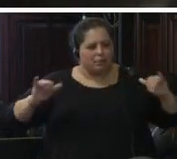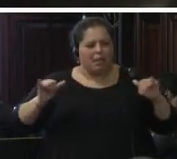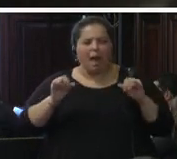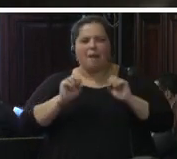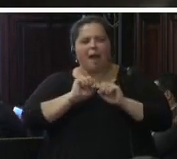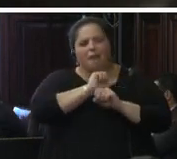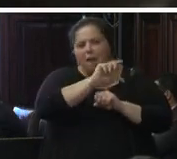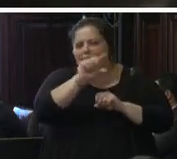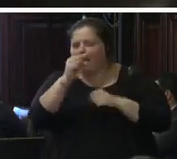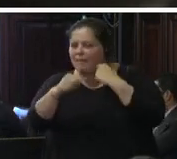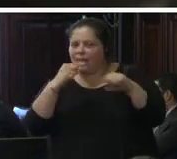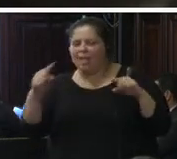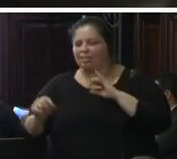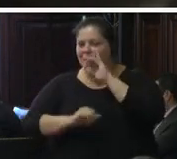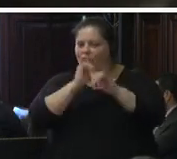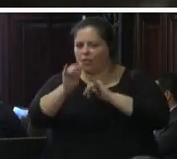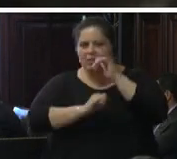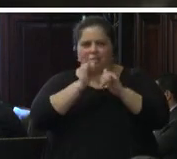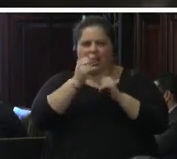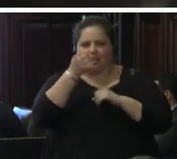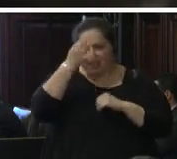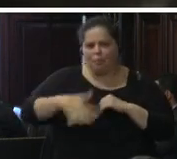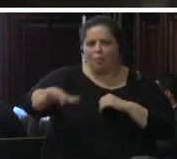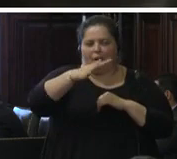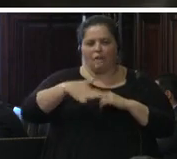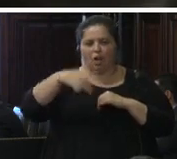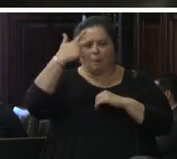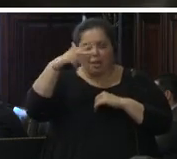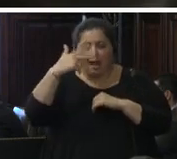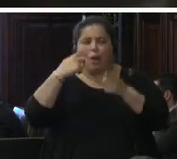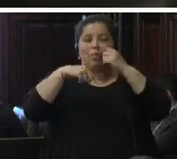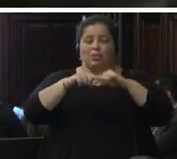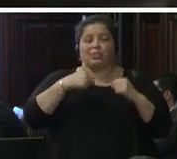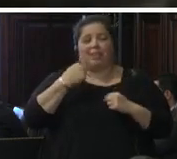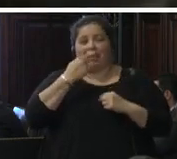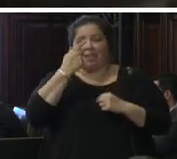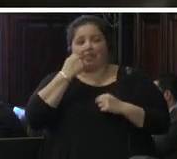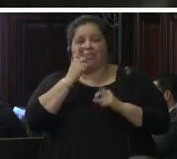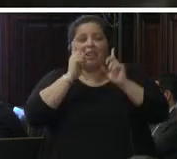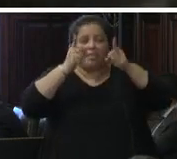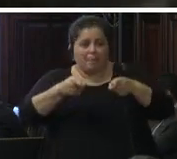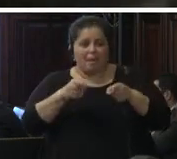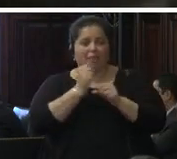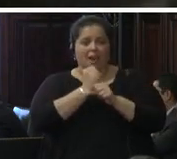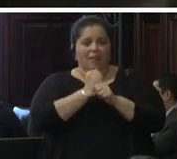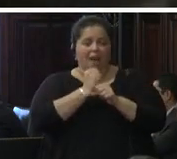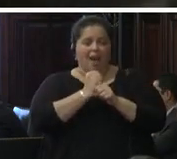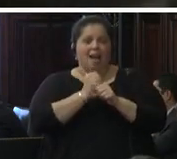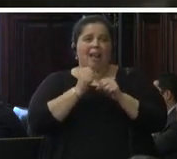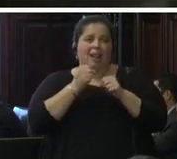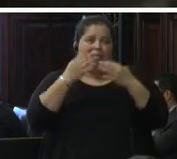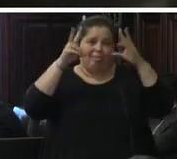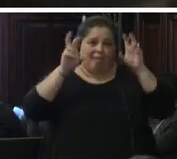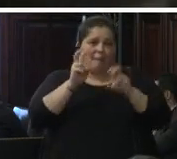diversos recados al pueblo mexicano sería interesante que trabajara lo de la seguridad de una perspectiva